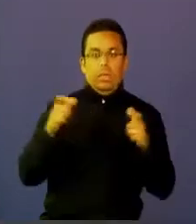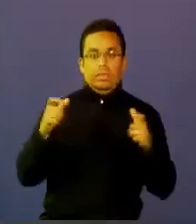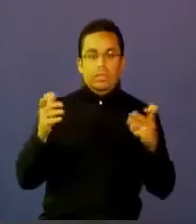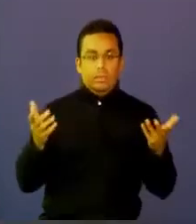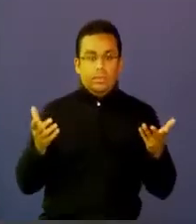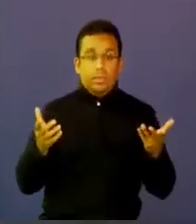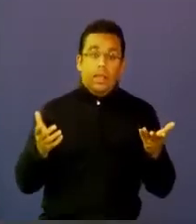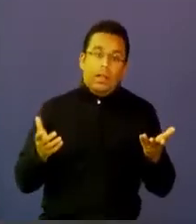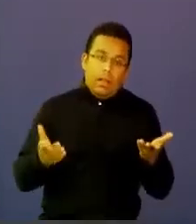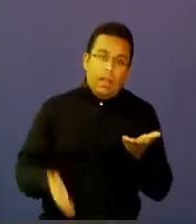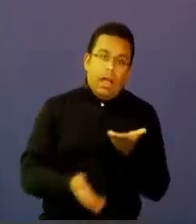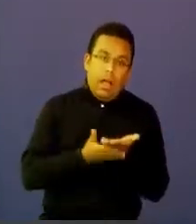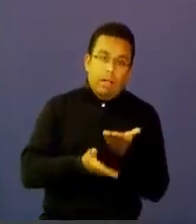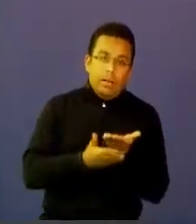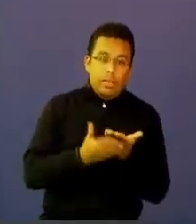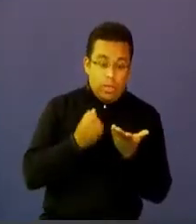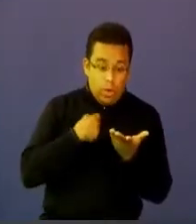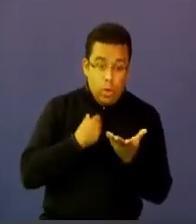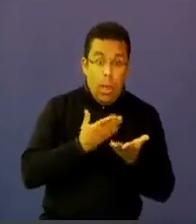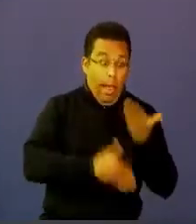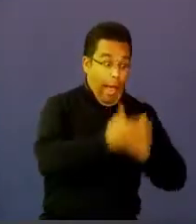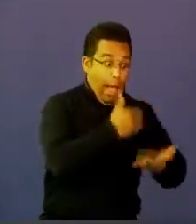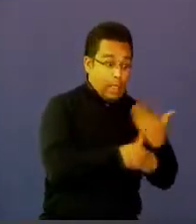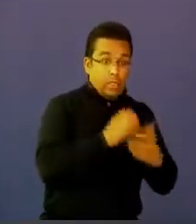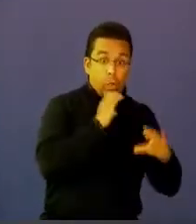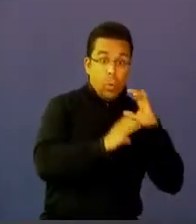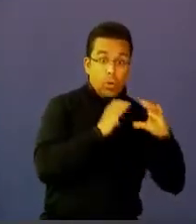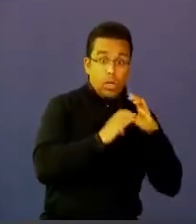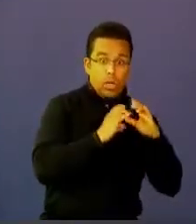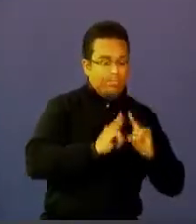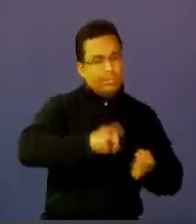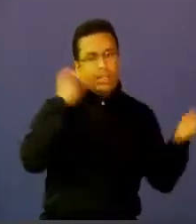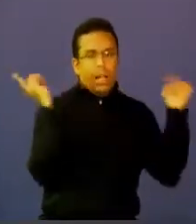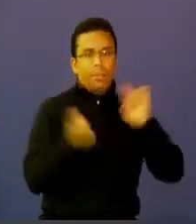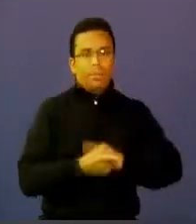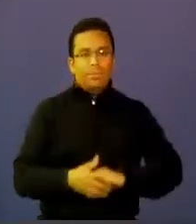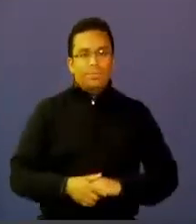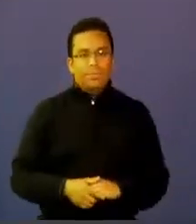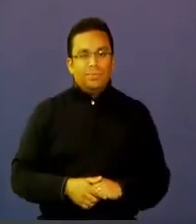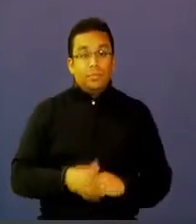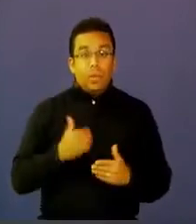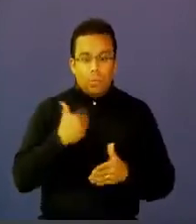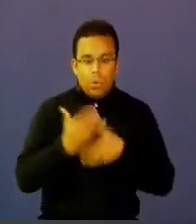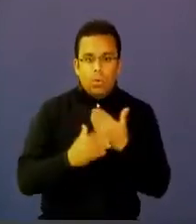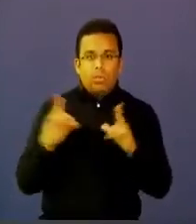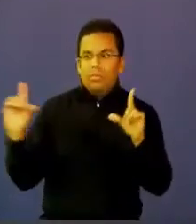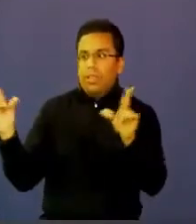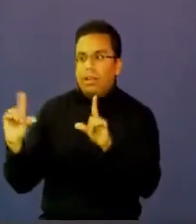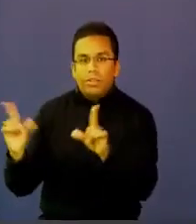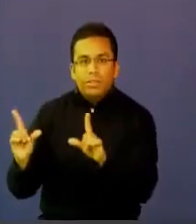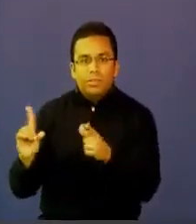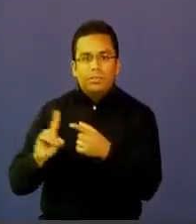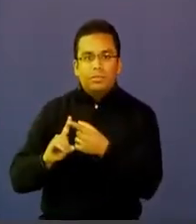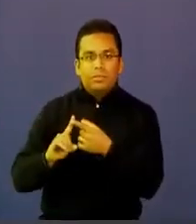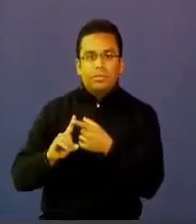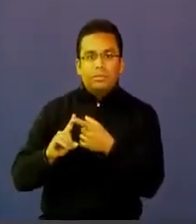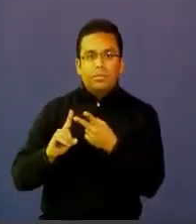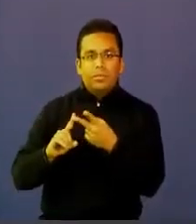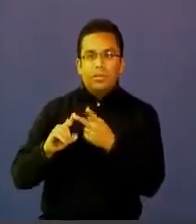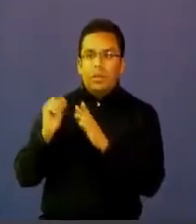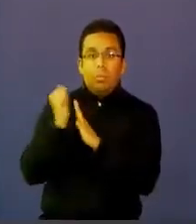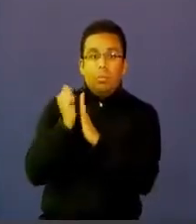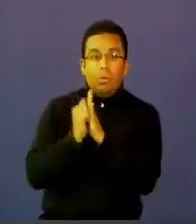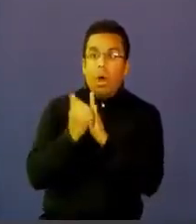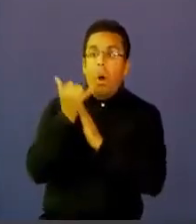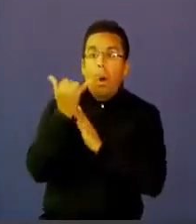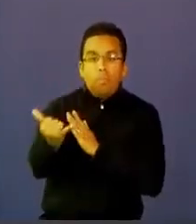la forma de comunicarnos ya cambió. Y al cambiar, cada vez consumimos televisión, programas en tiempo